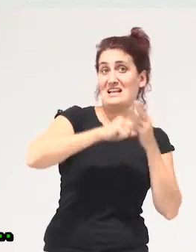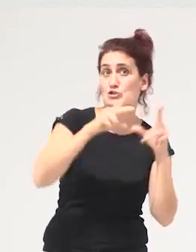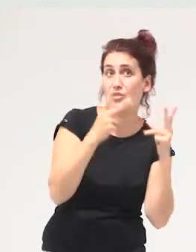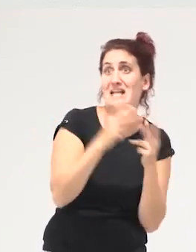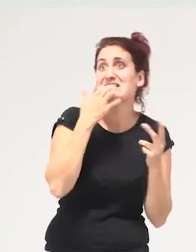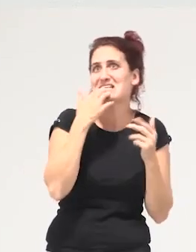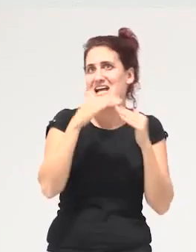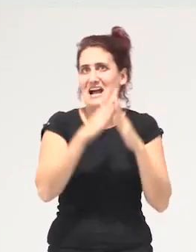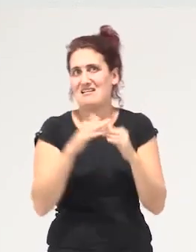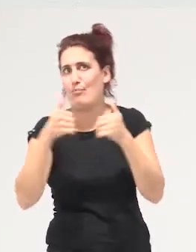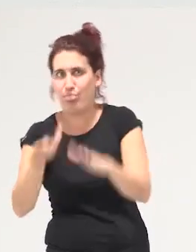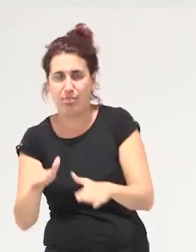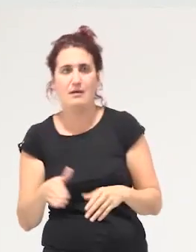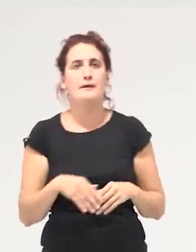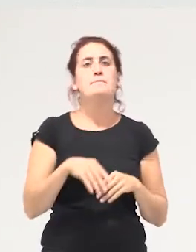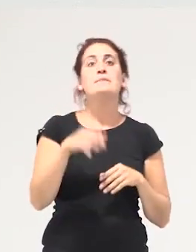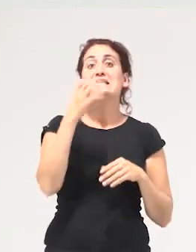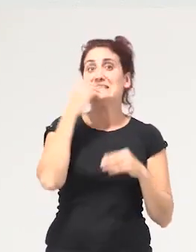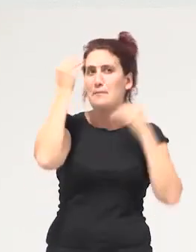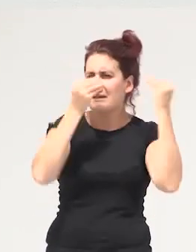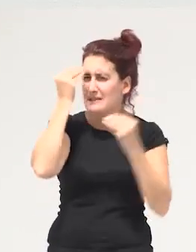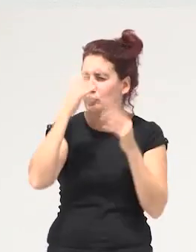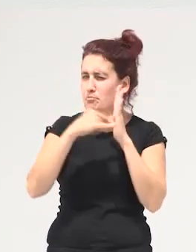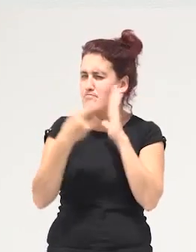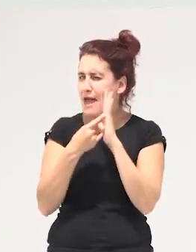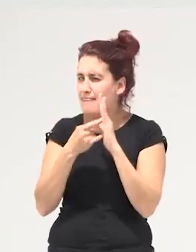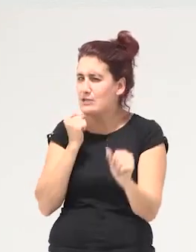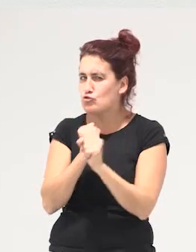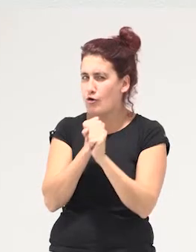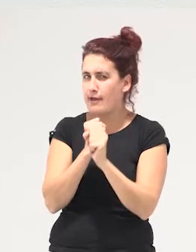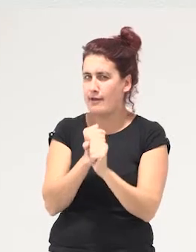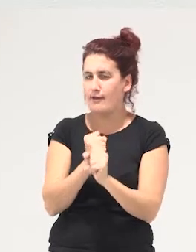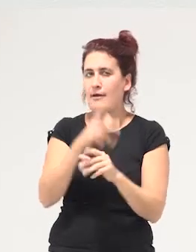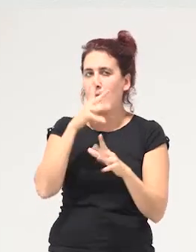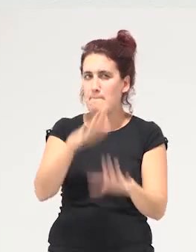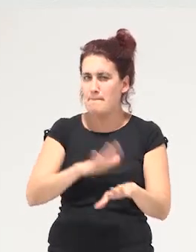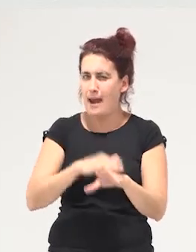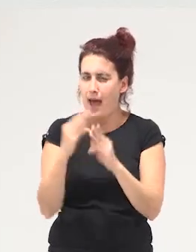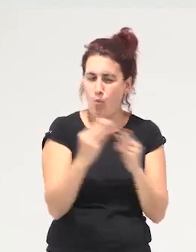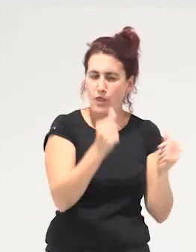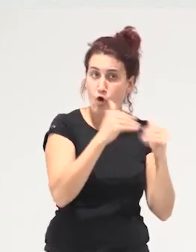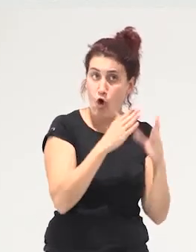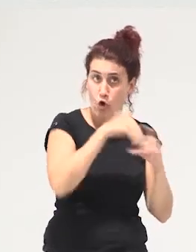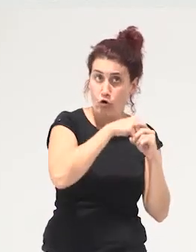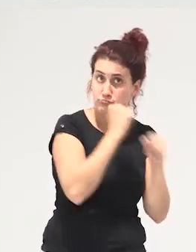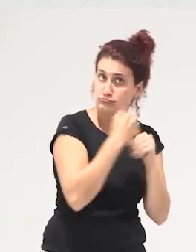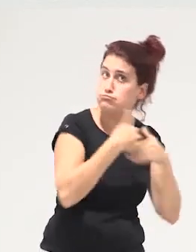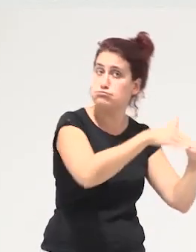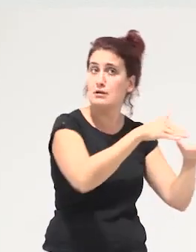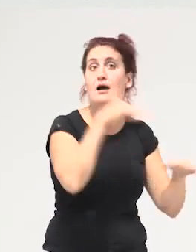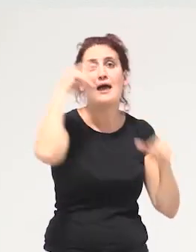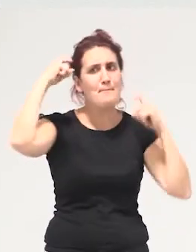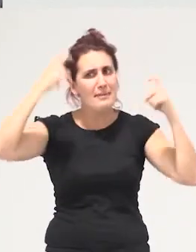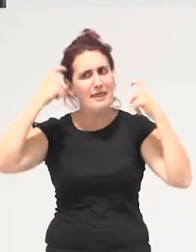casa si pensamos un plan de choque para una abolición urgente del empleo de hogar interno empezaremos a